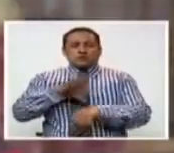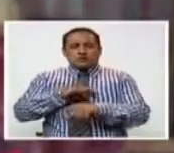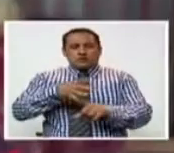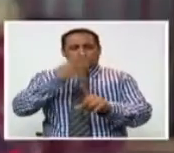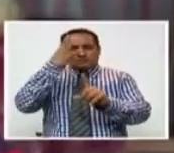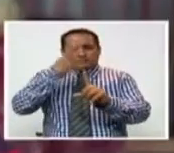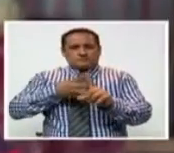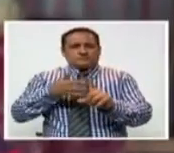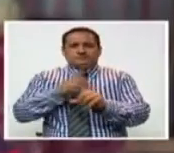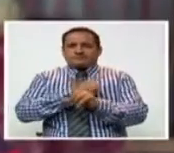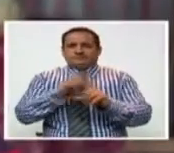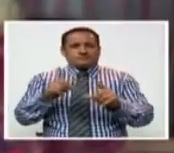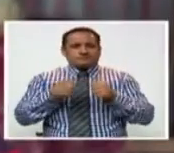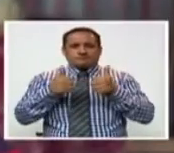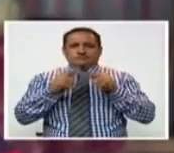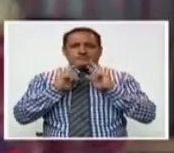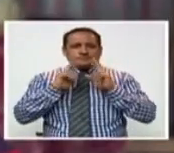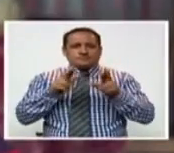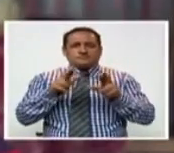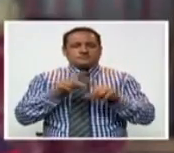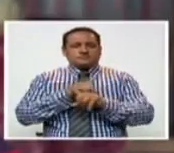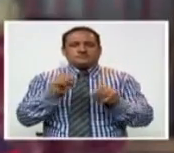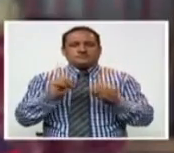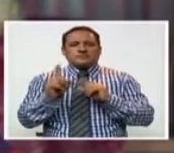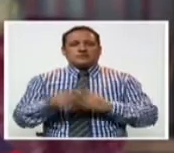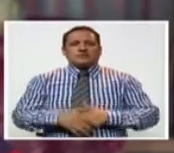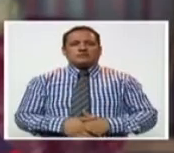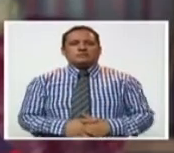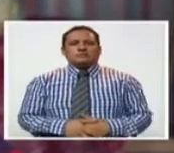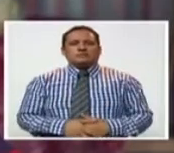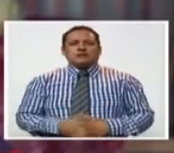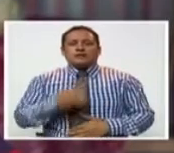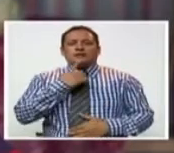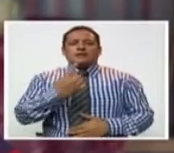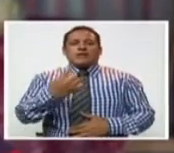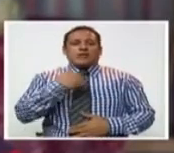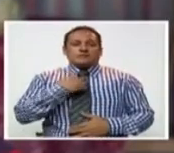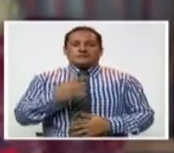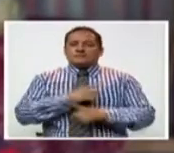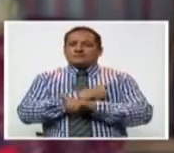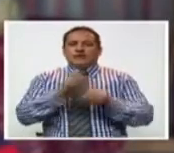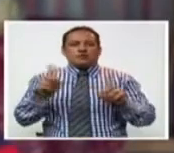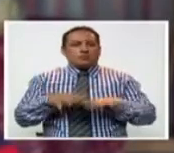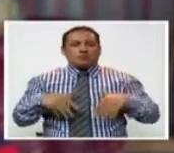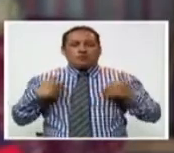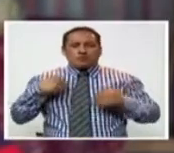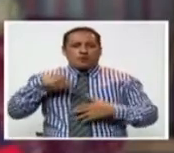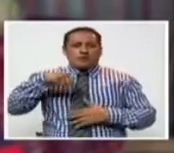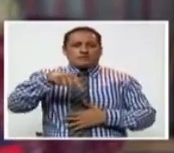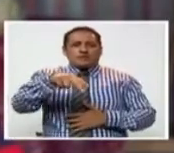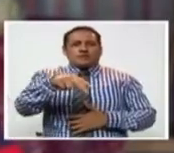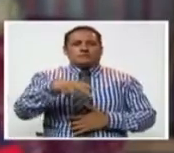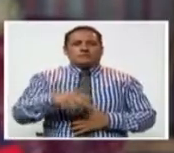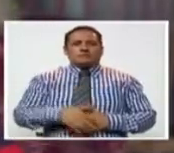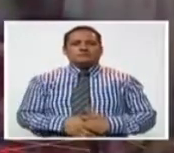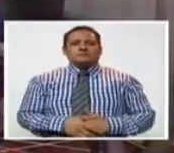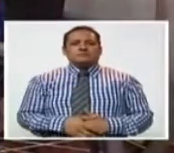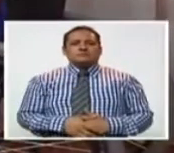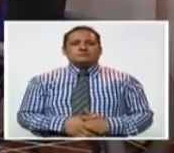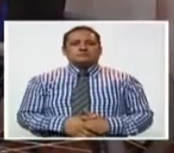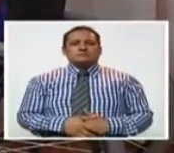Los doctores no me dieron buenos resultados en este caso. Me dijeron que ya no iba a volver a caminar